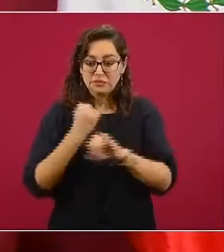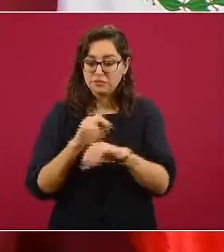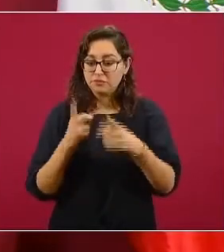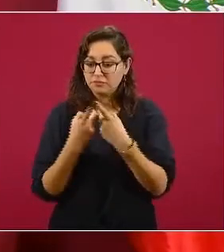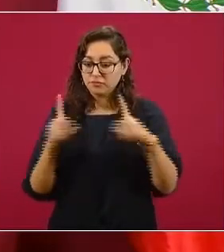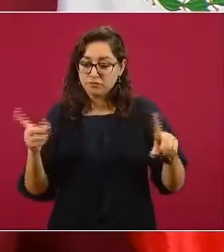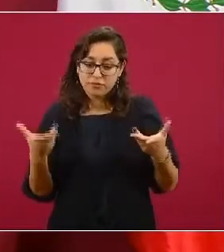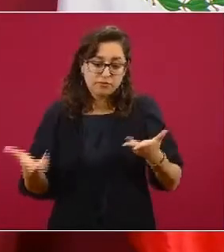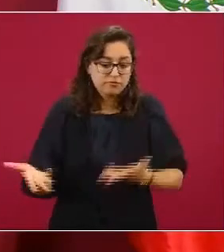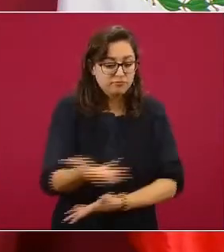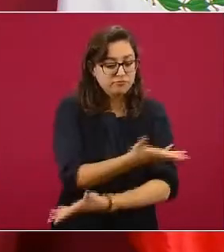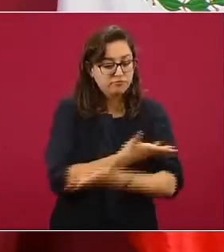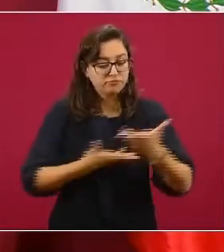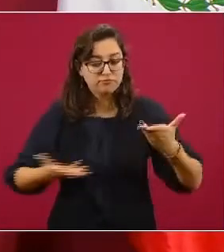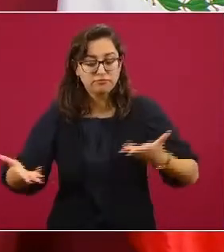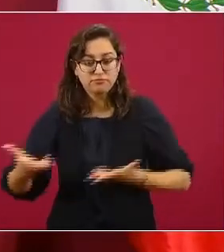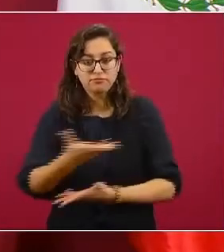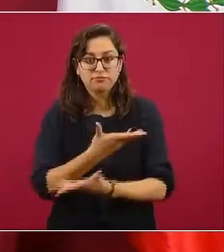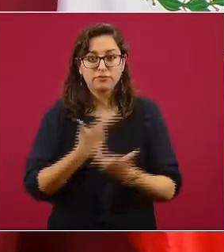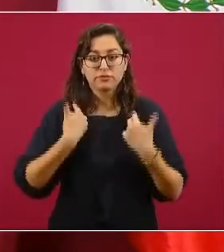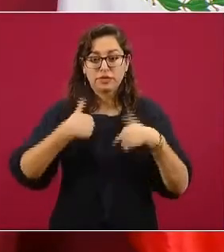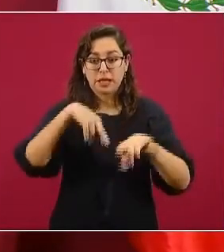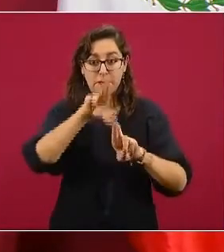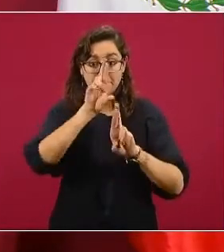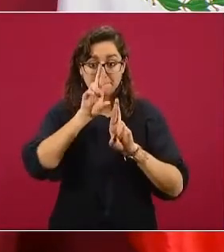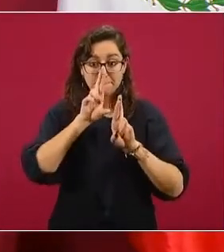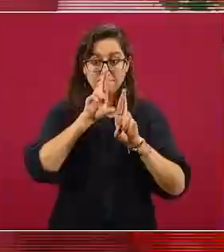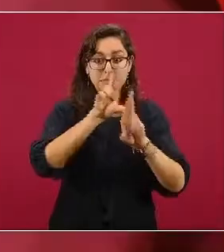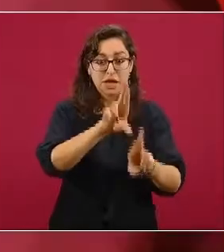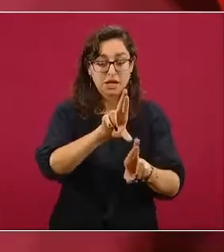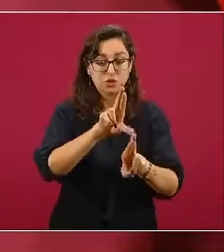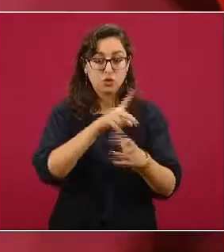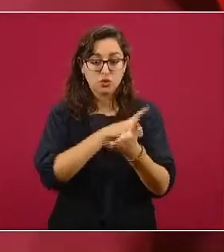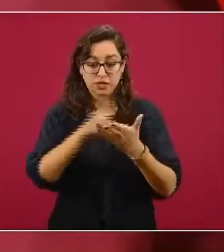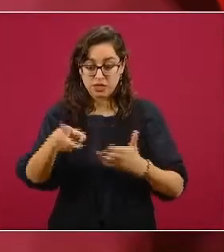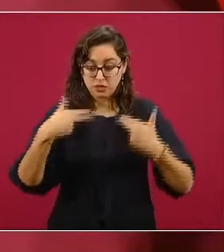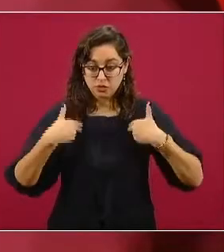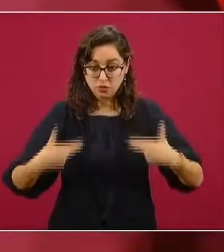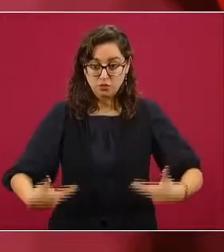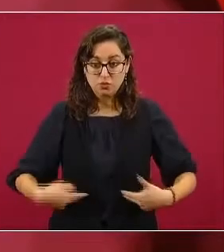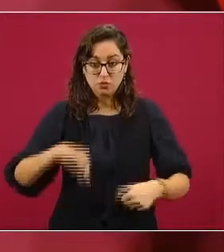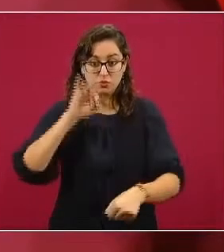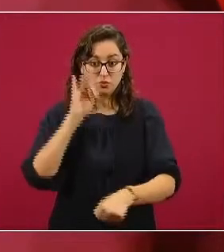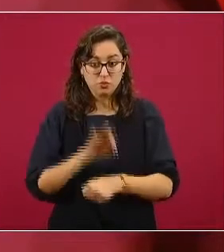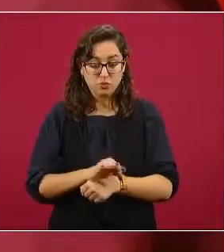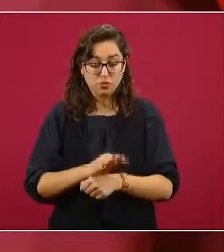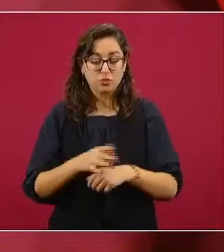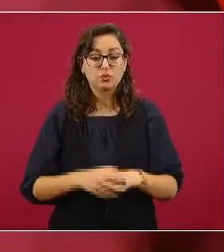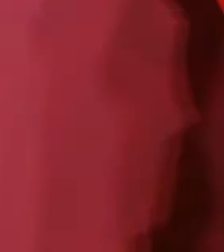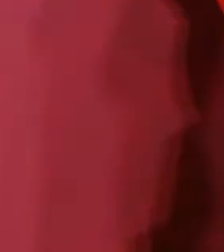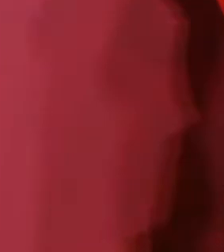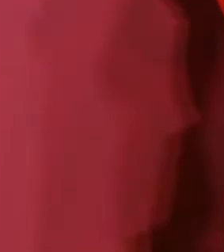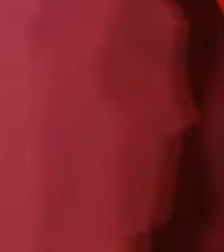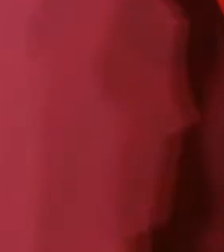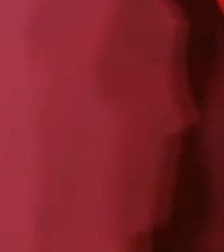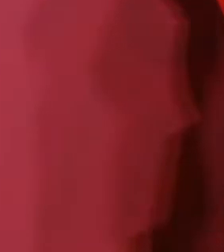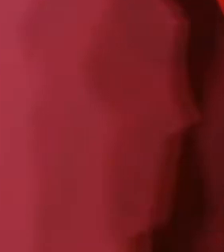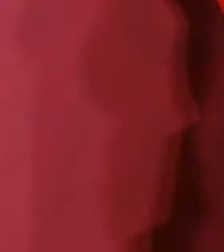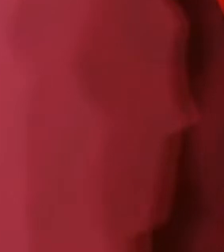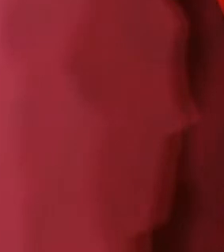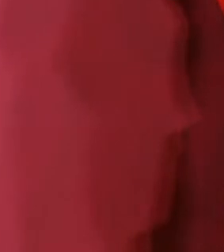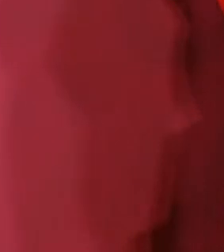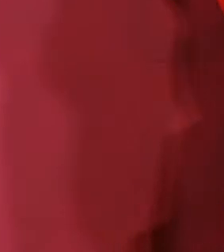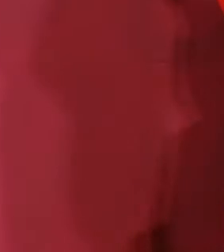el respeto, la protección y promoción de los derechos humanos y la lucha por la paz